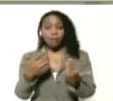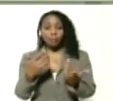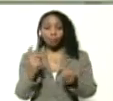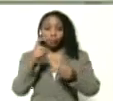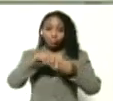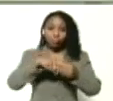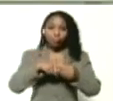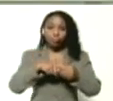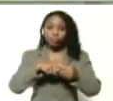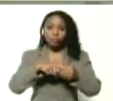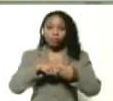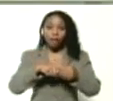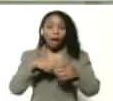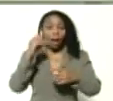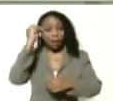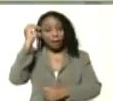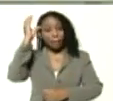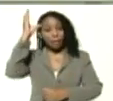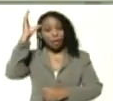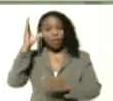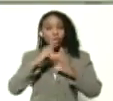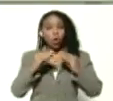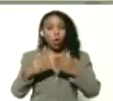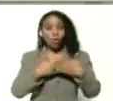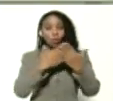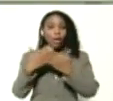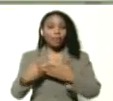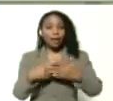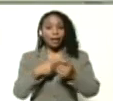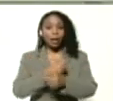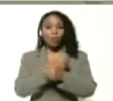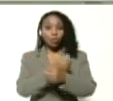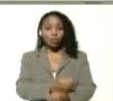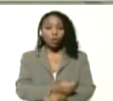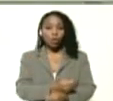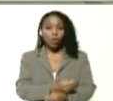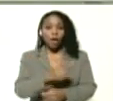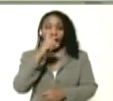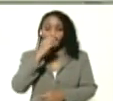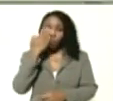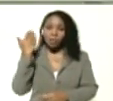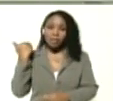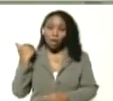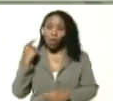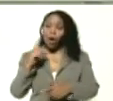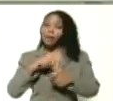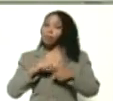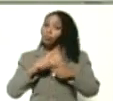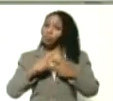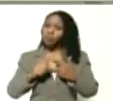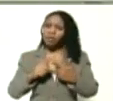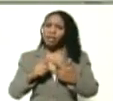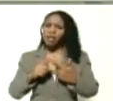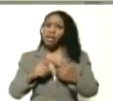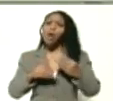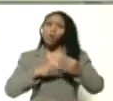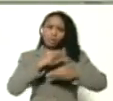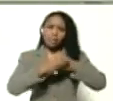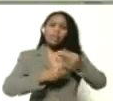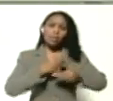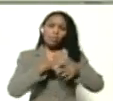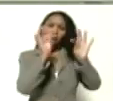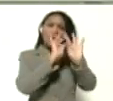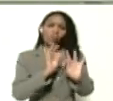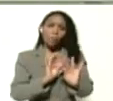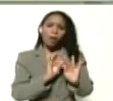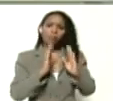capacidad, de todos los estudiantes, que se estaban graduando, el año pasado, entonces, lo tuvimos que hacer, también, desde la metodología,